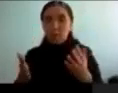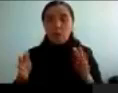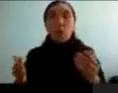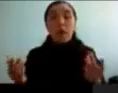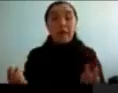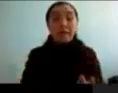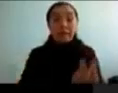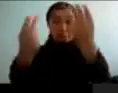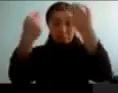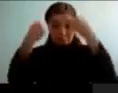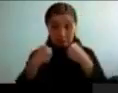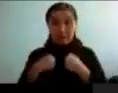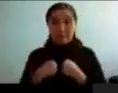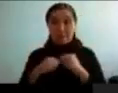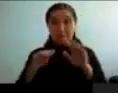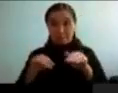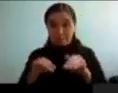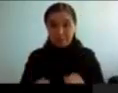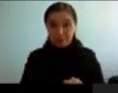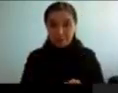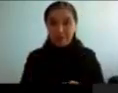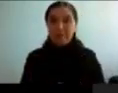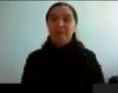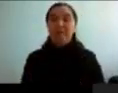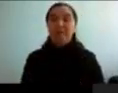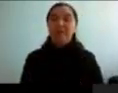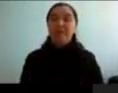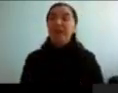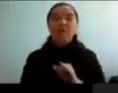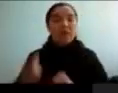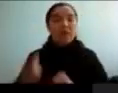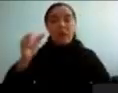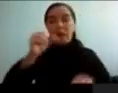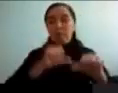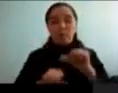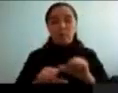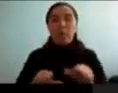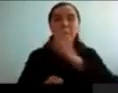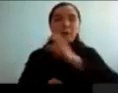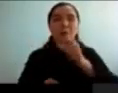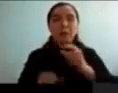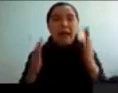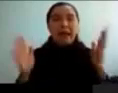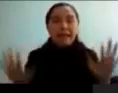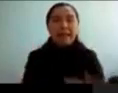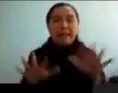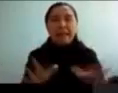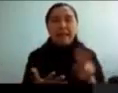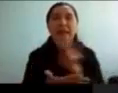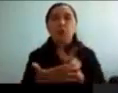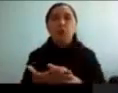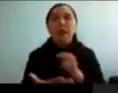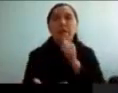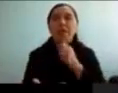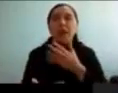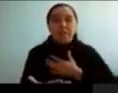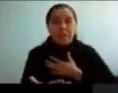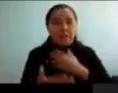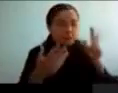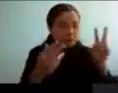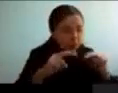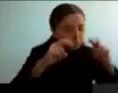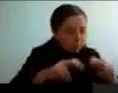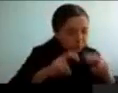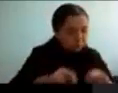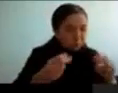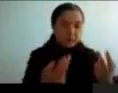pasa mucho, eso pasa mucho en los laboratorios de neurociencia. En general, la gente trata de estudiar cosas que le faltan aún. Los síntomas